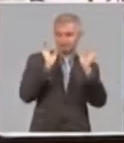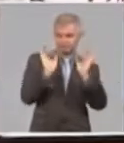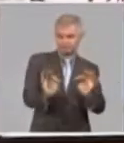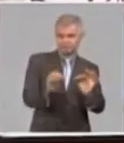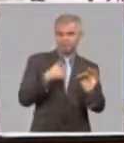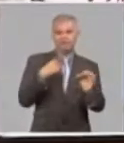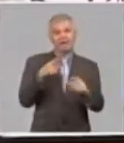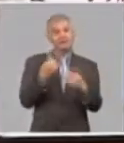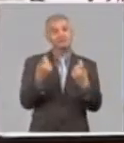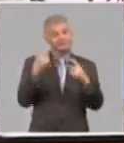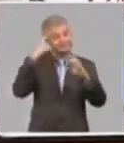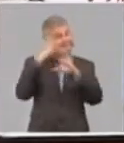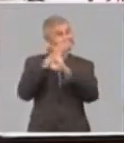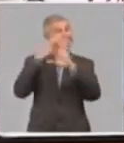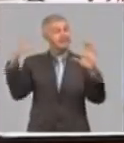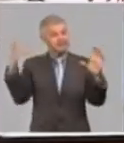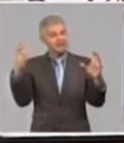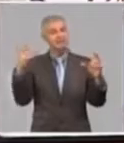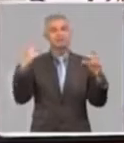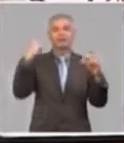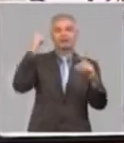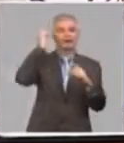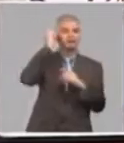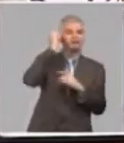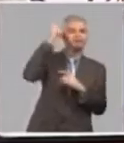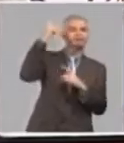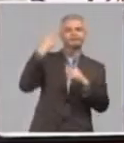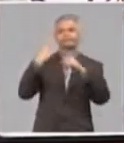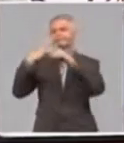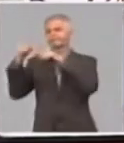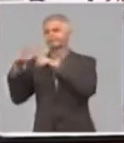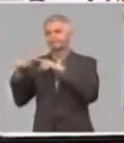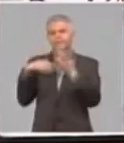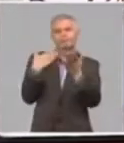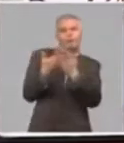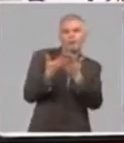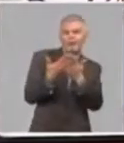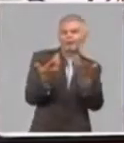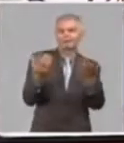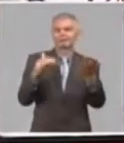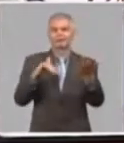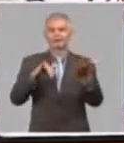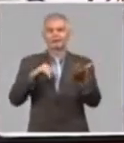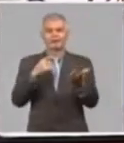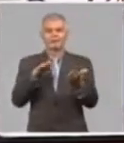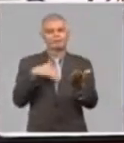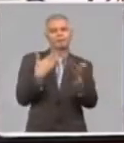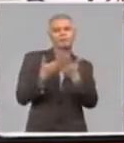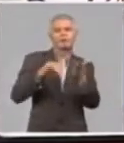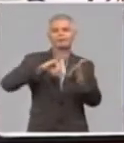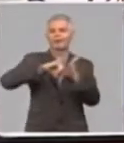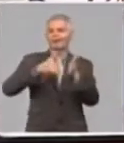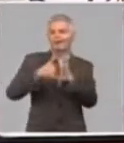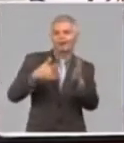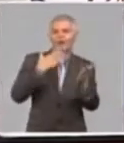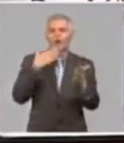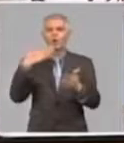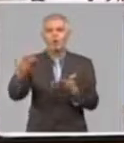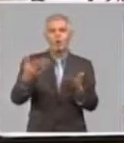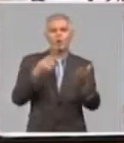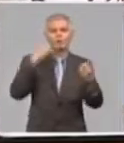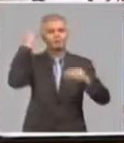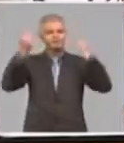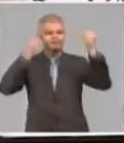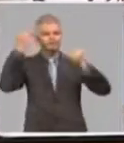requiere de seguimiento, de innovación, requiere de perspectivas de evaluación, de cómo acudir en cada momento a su